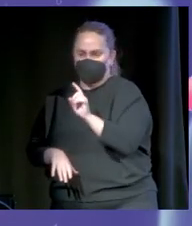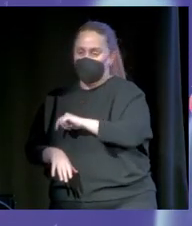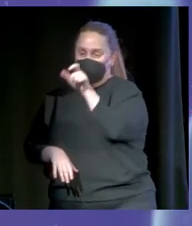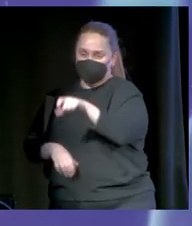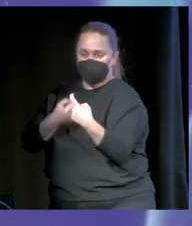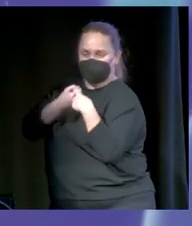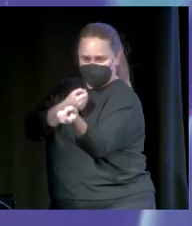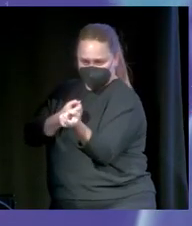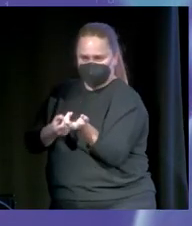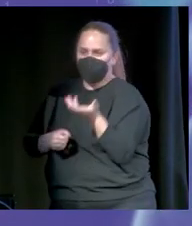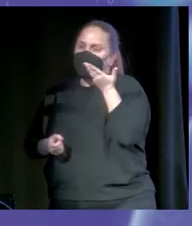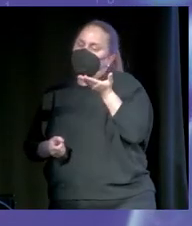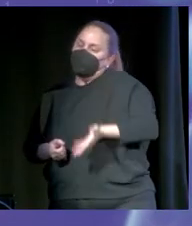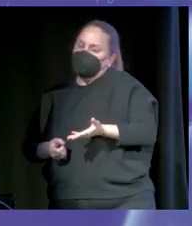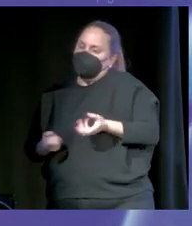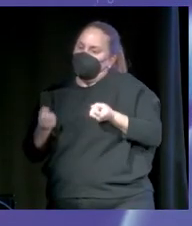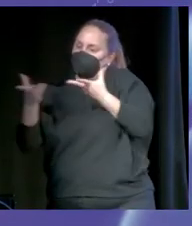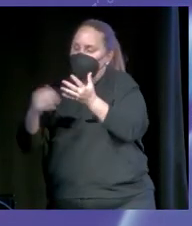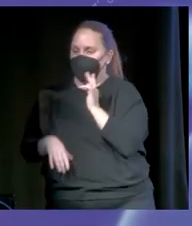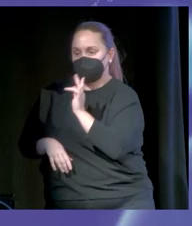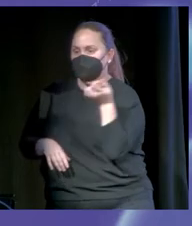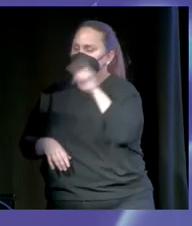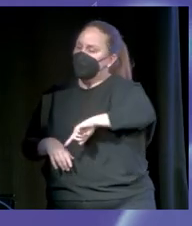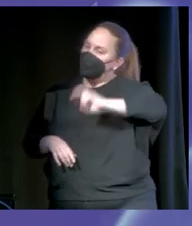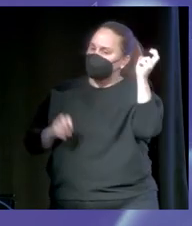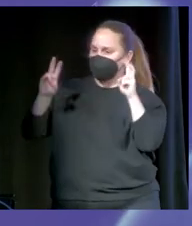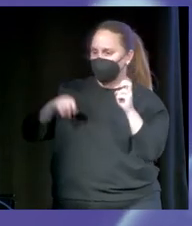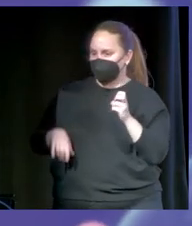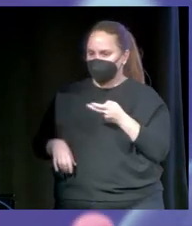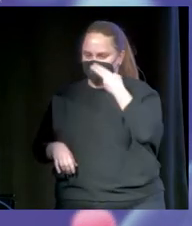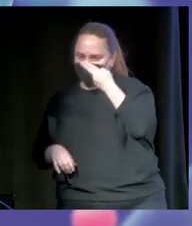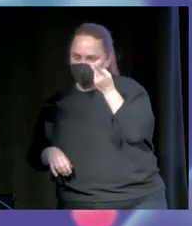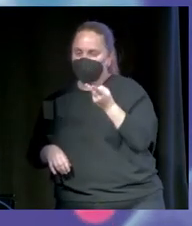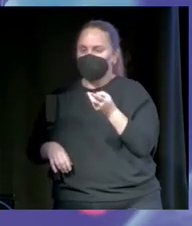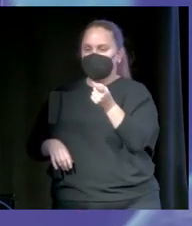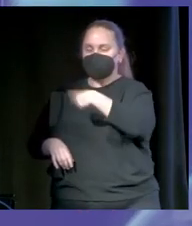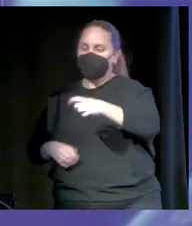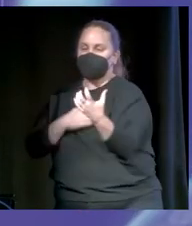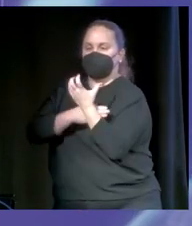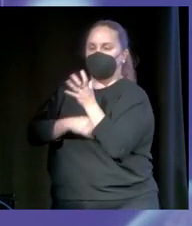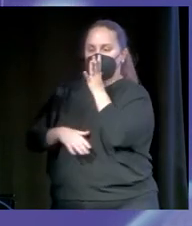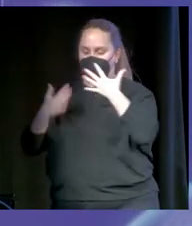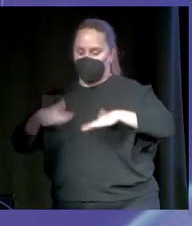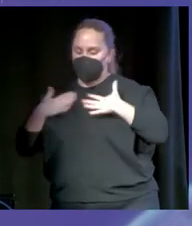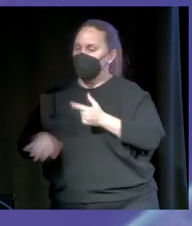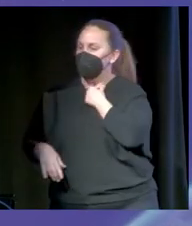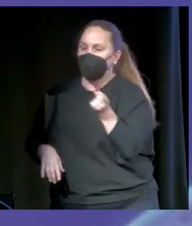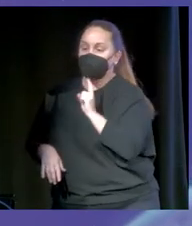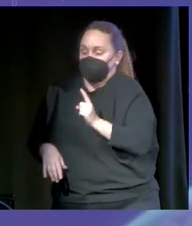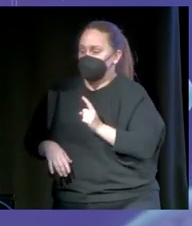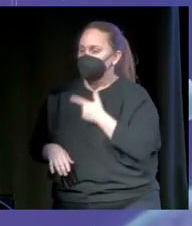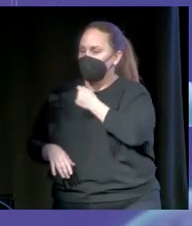también importante, añadir un poco de salseo. En mi caso, pues conmigo se meten con las camisas porque no les gustan mucho, pues a mí me hace gracia que se metan con mis camisas.